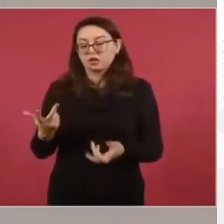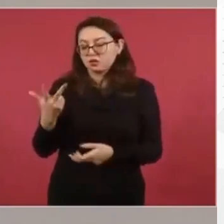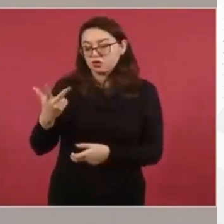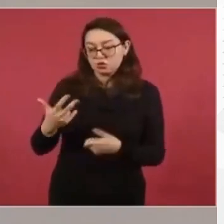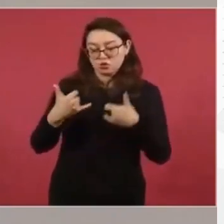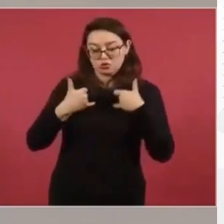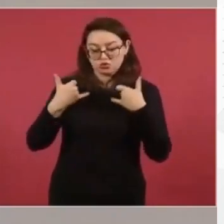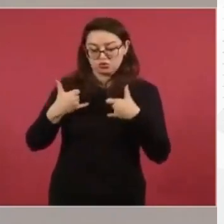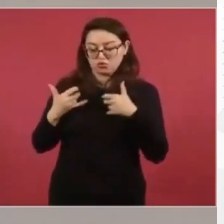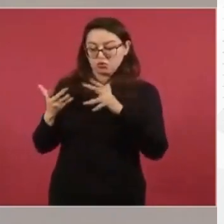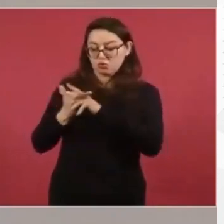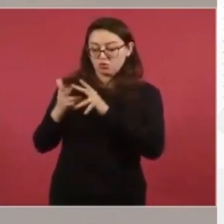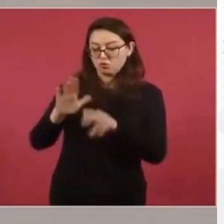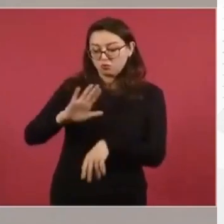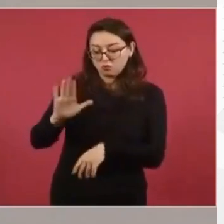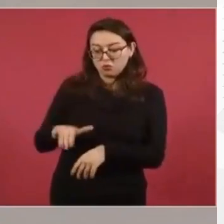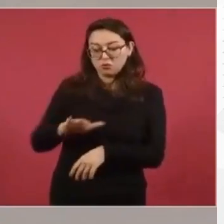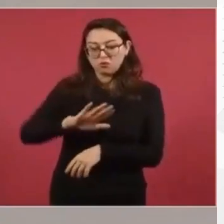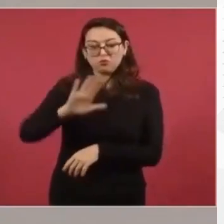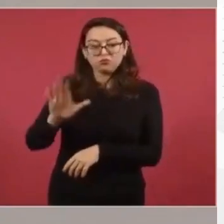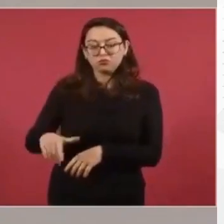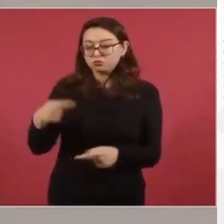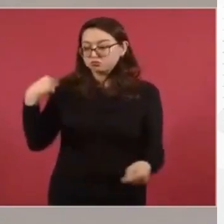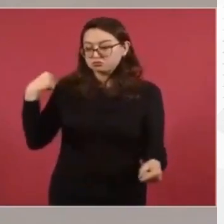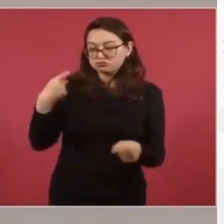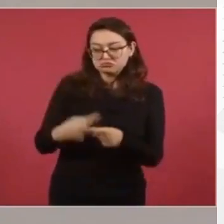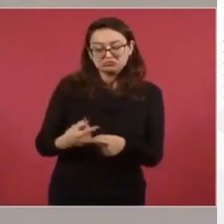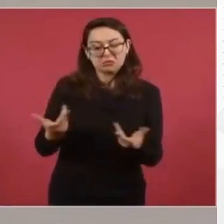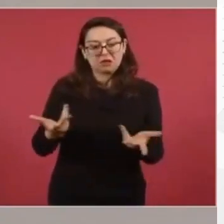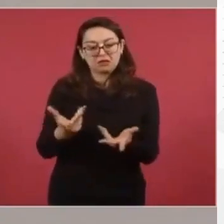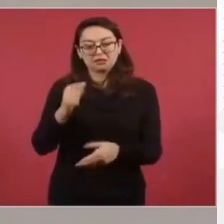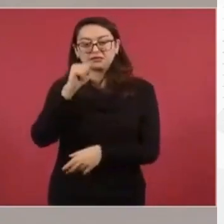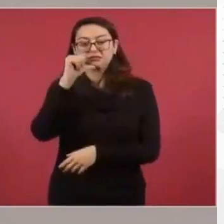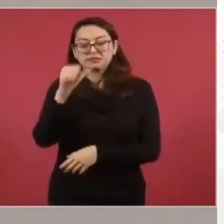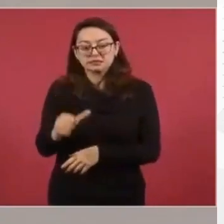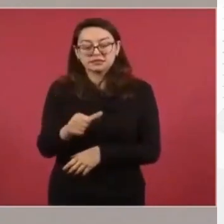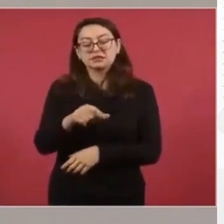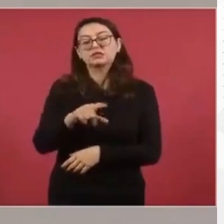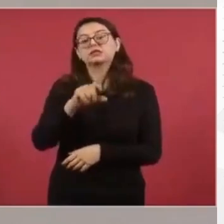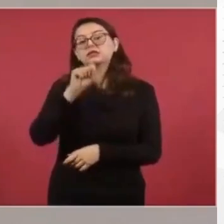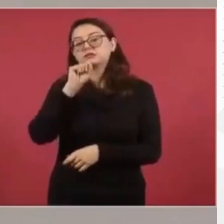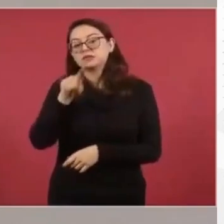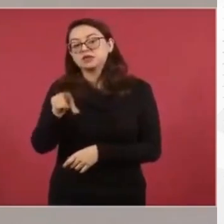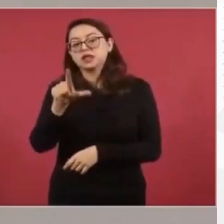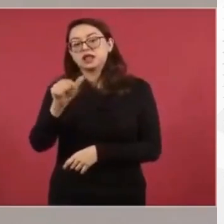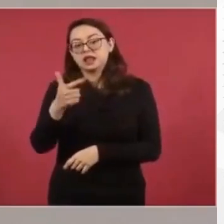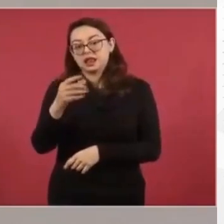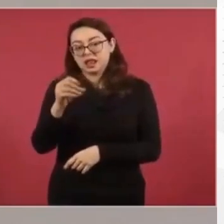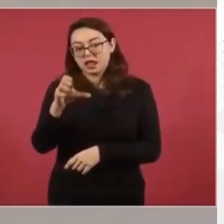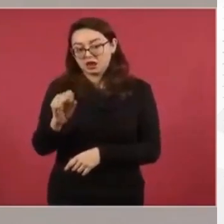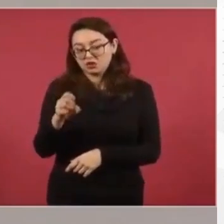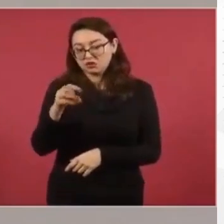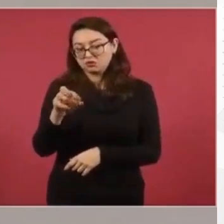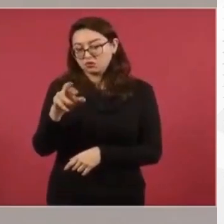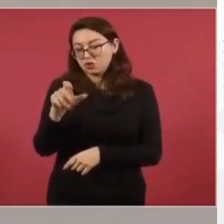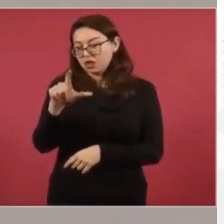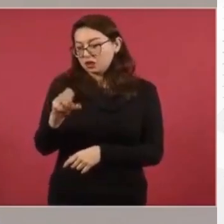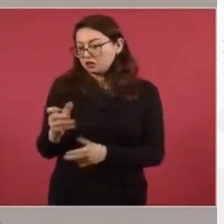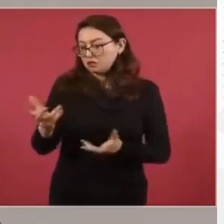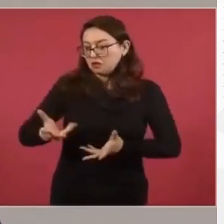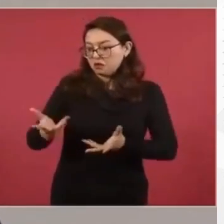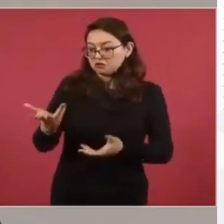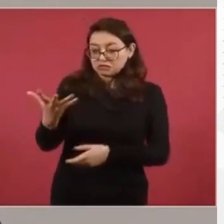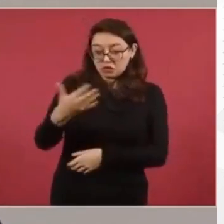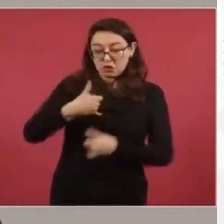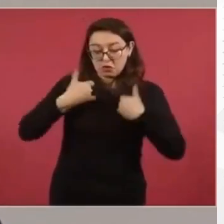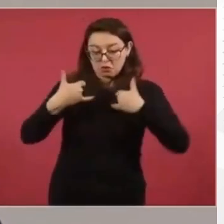jóvenes del call center, no se ha hecho nada al respecto. Los cinco jóvenes de Lagos de Moreno, no se ha hecho nada al respecto. El reciente